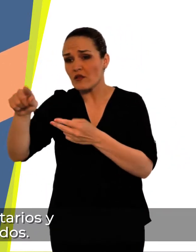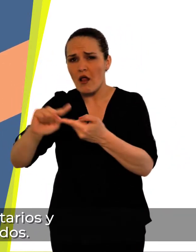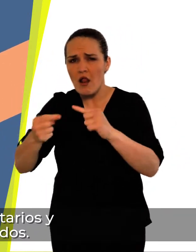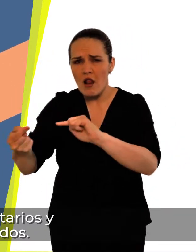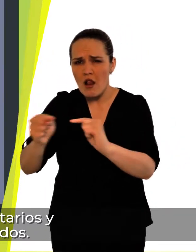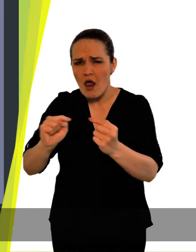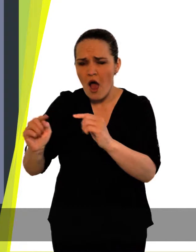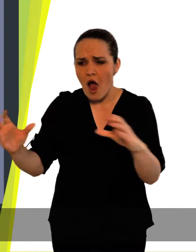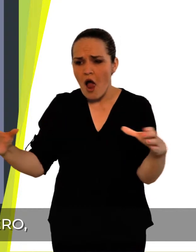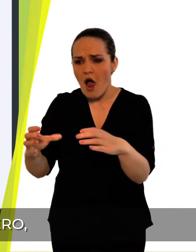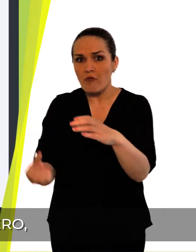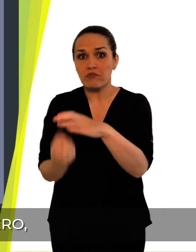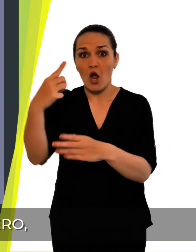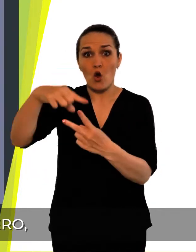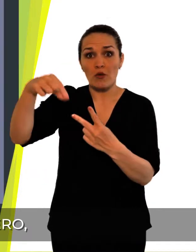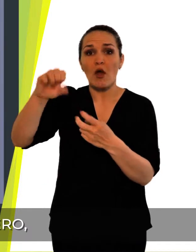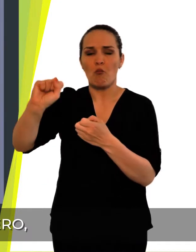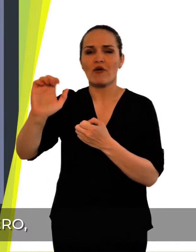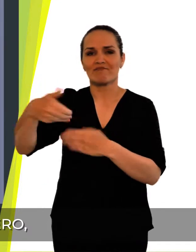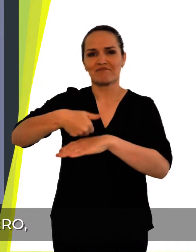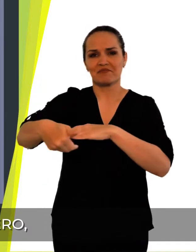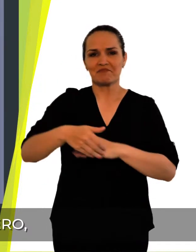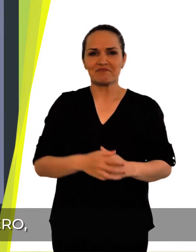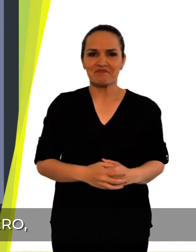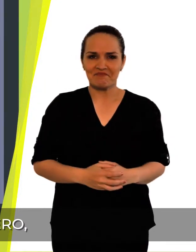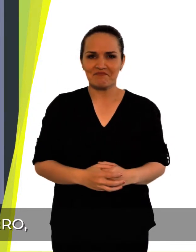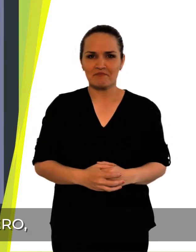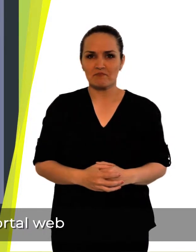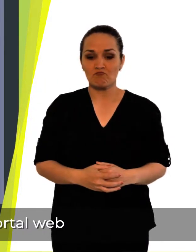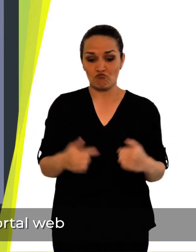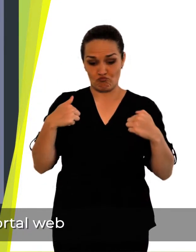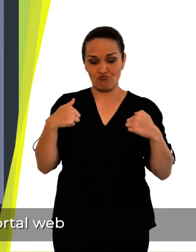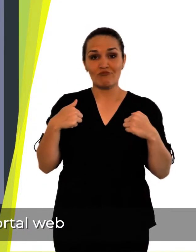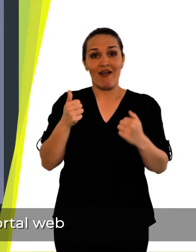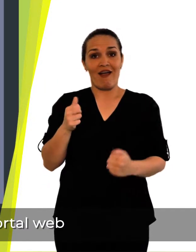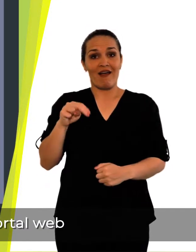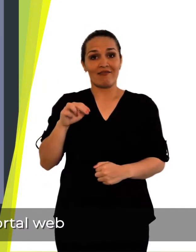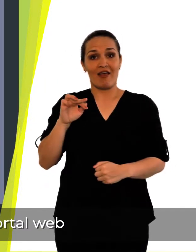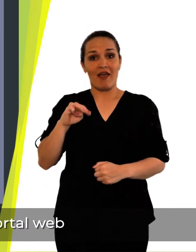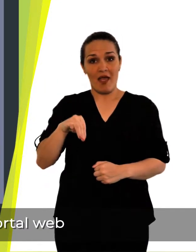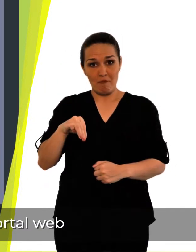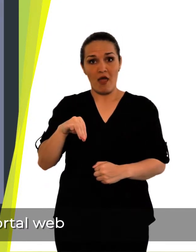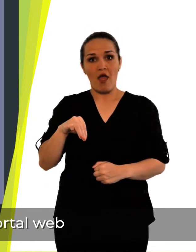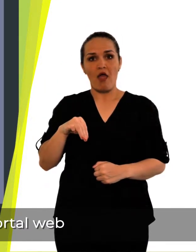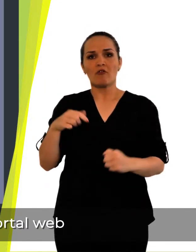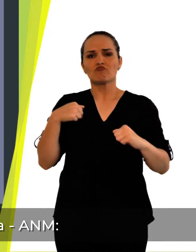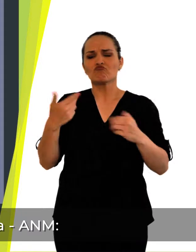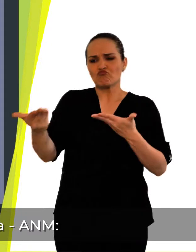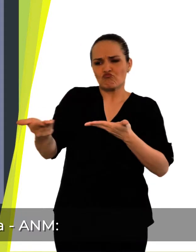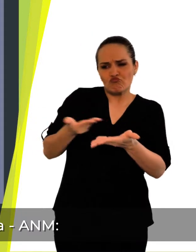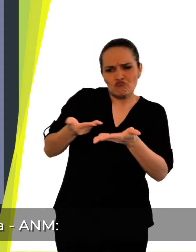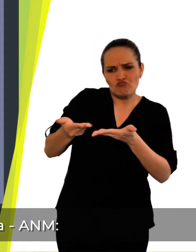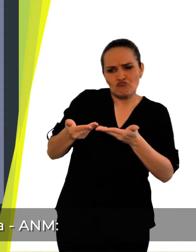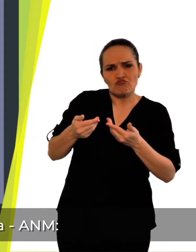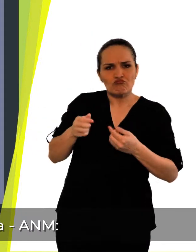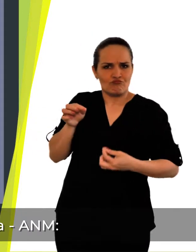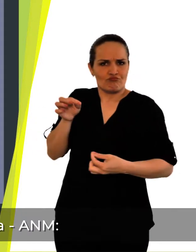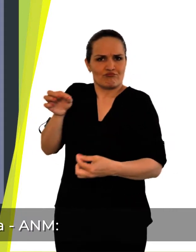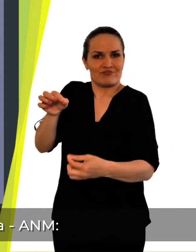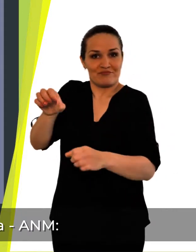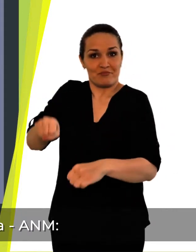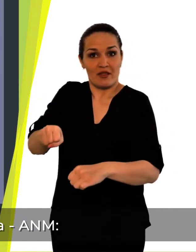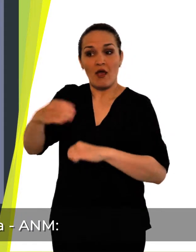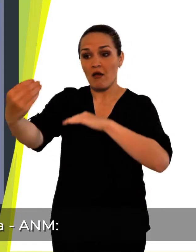Cooperados Para solicitar un título minero, el interesado deberá ingresar al portal web de la Agencia